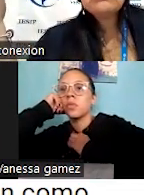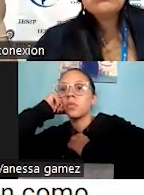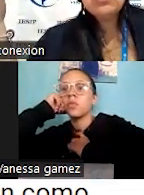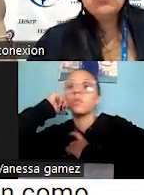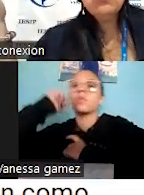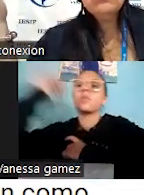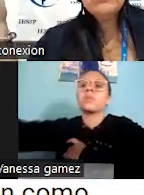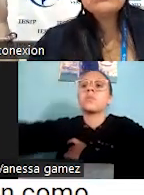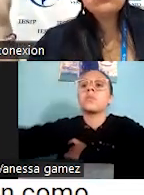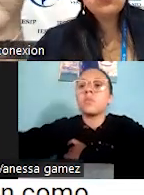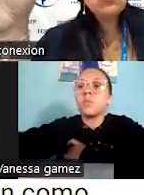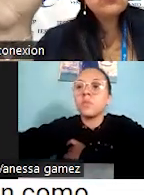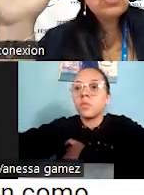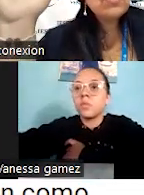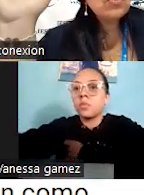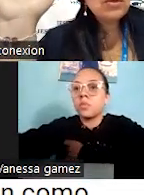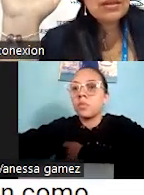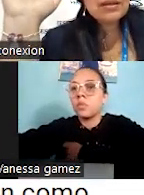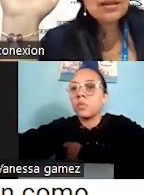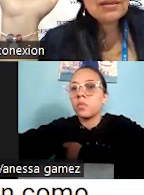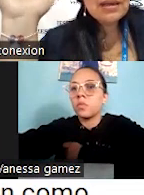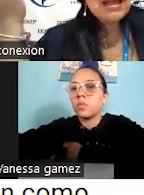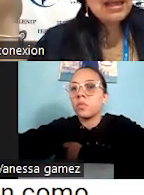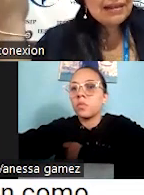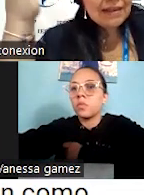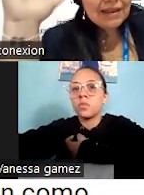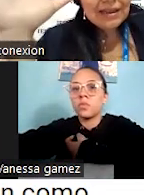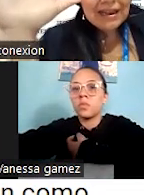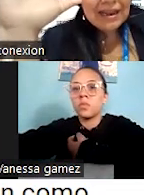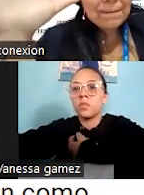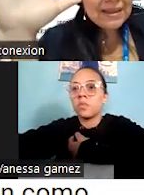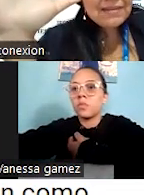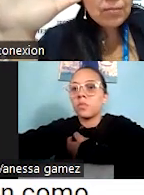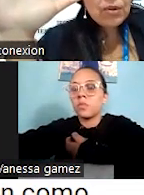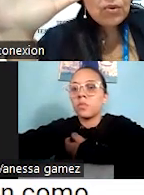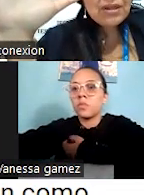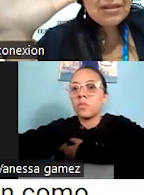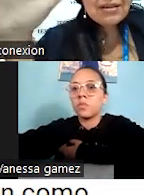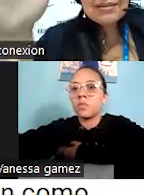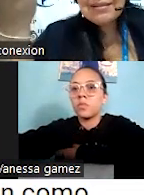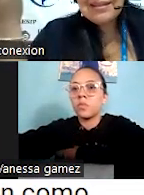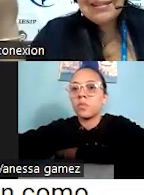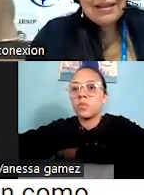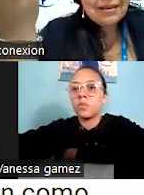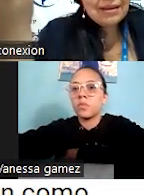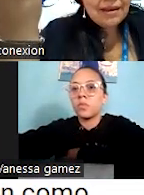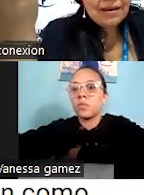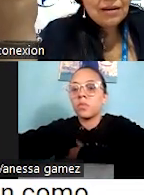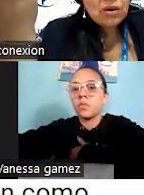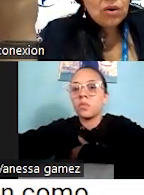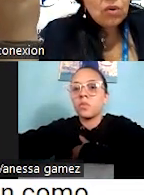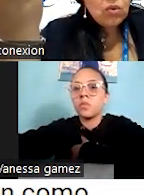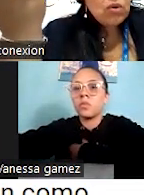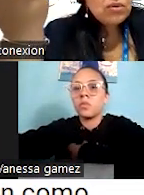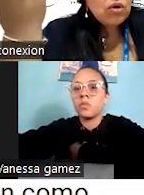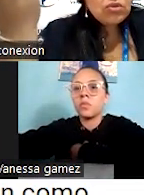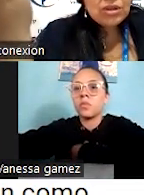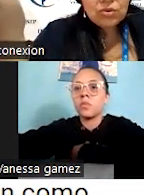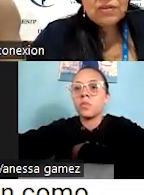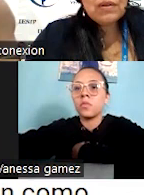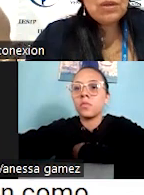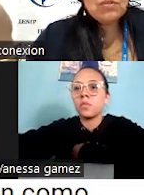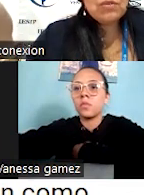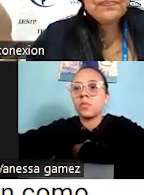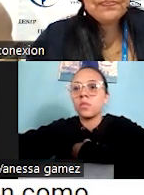pacto con un servicio de internet, la empresa proveedora de internet te tiene que dar un